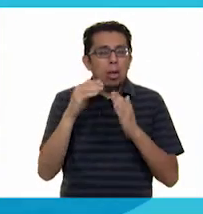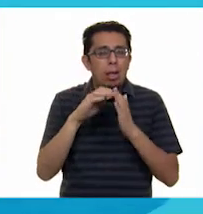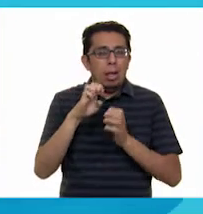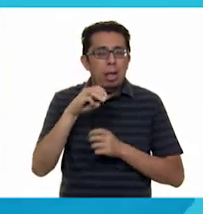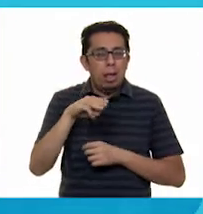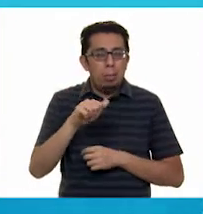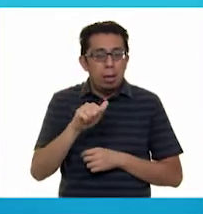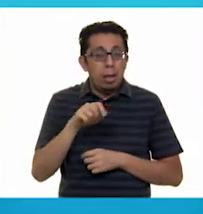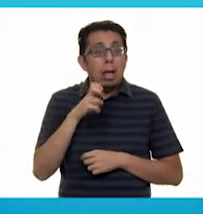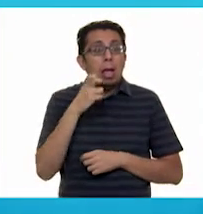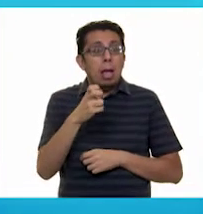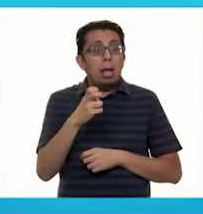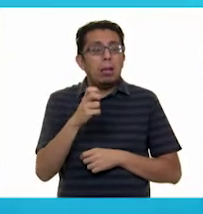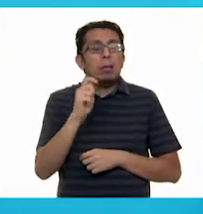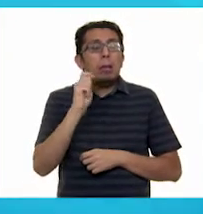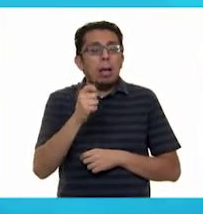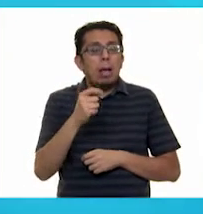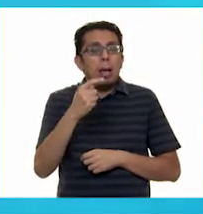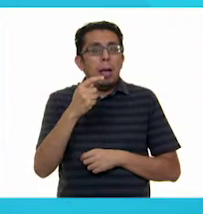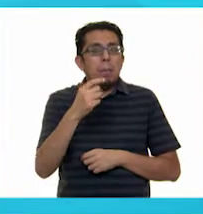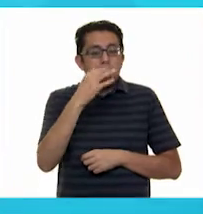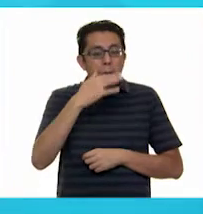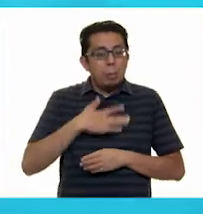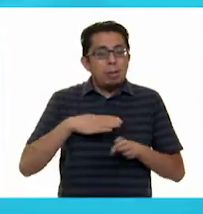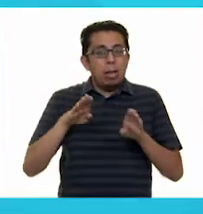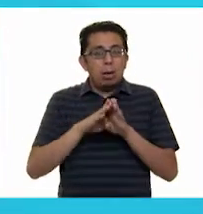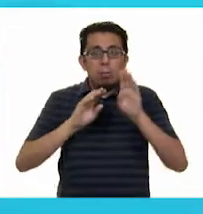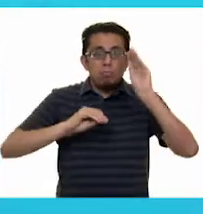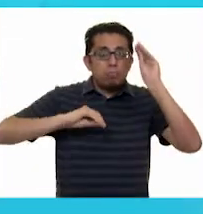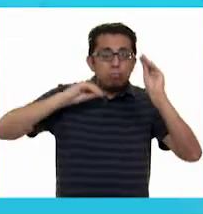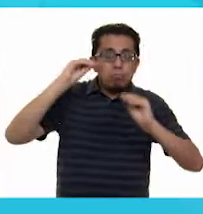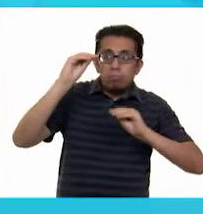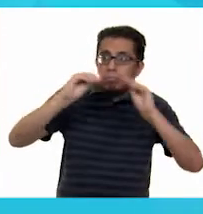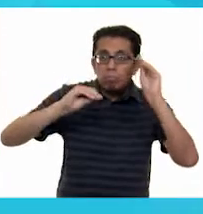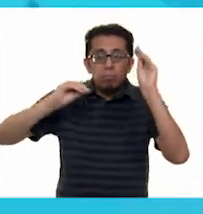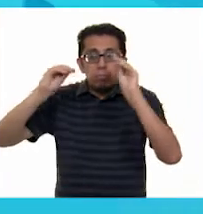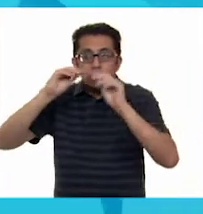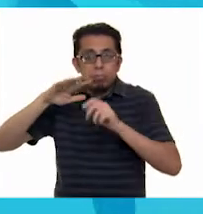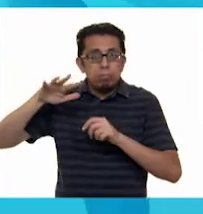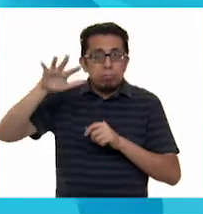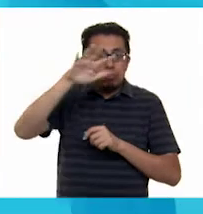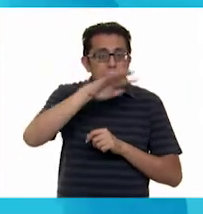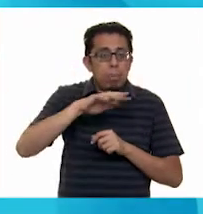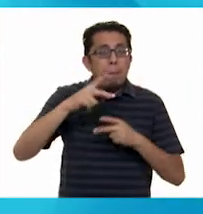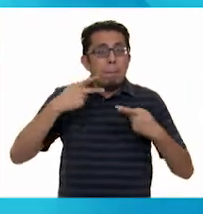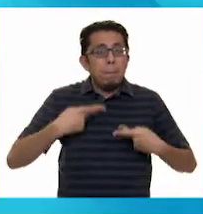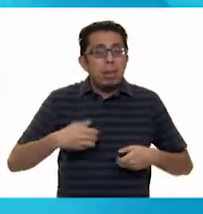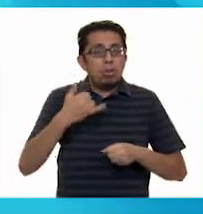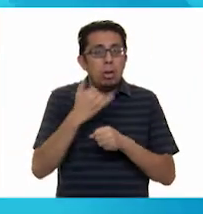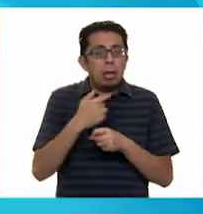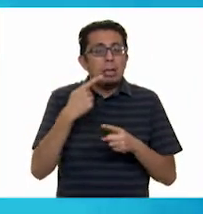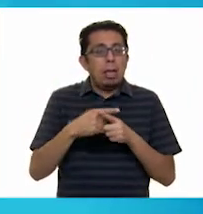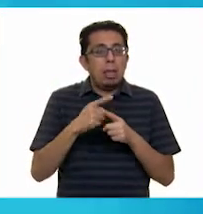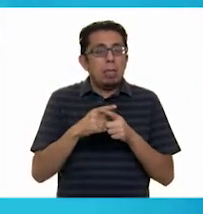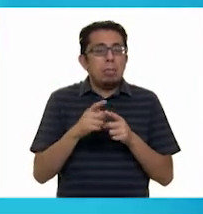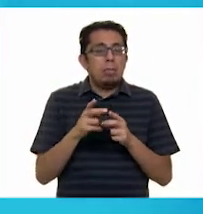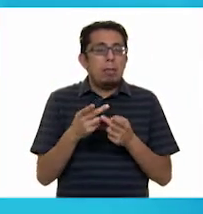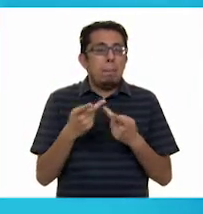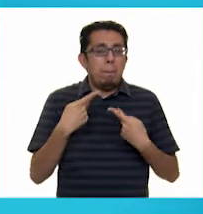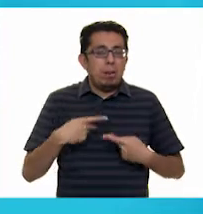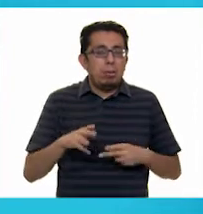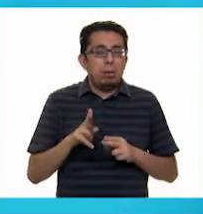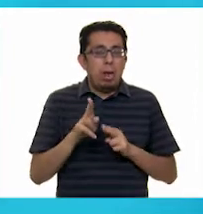las indicaciones para la escenografía. Perfecto, Alexia. Personajes. Narrador, Emma,